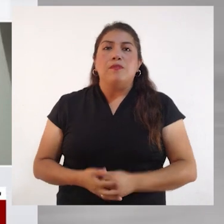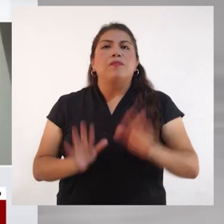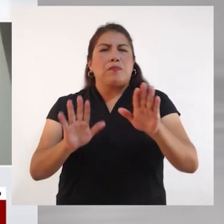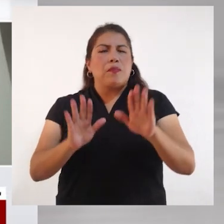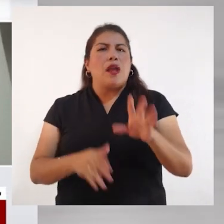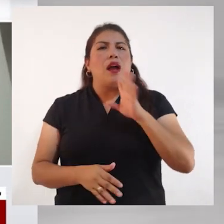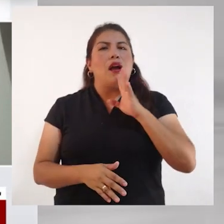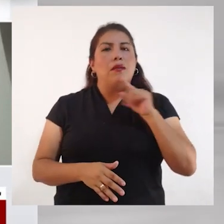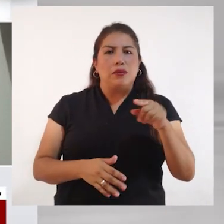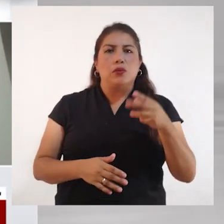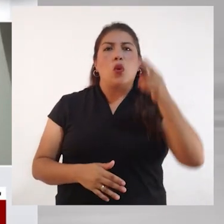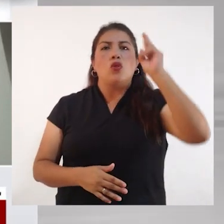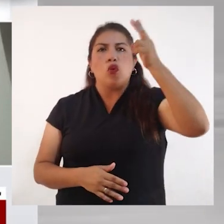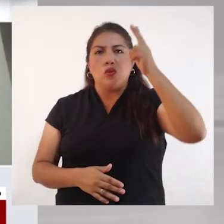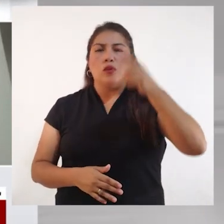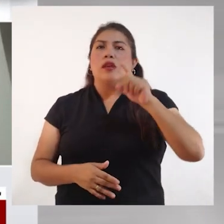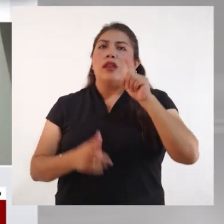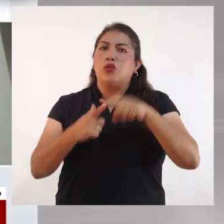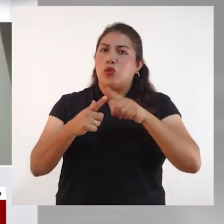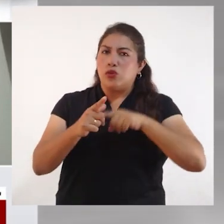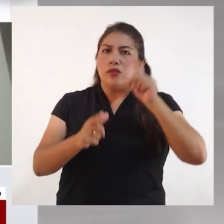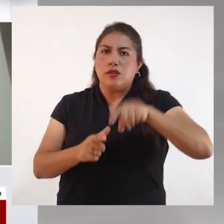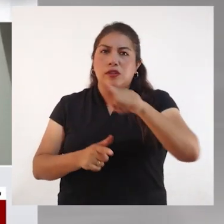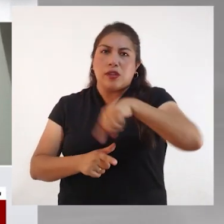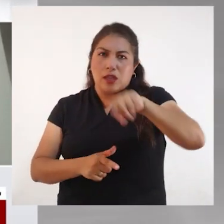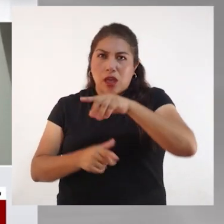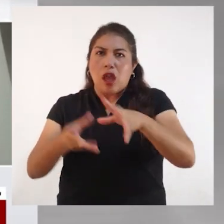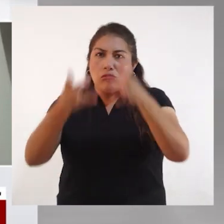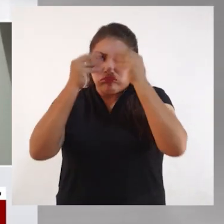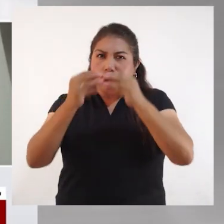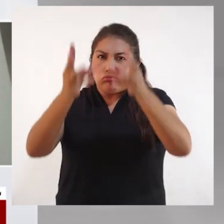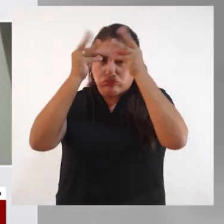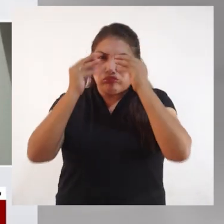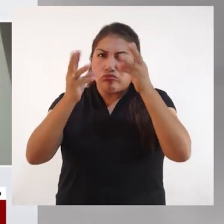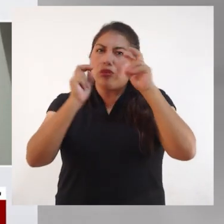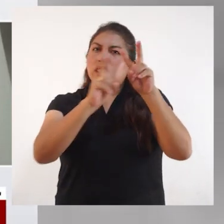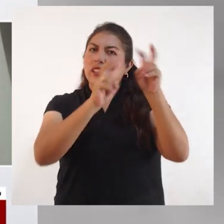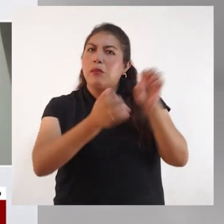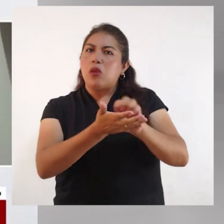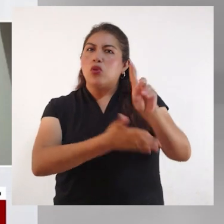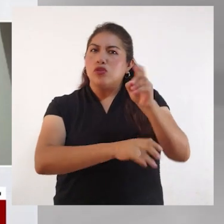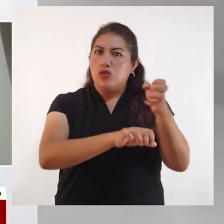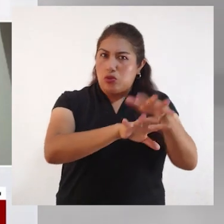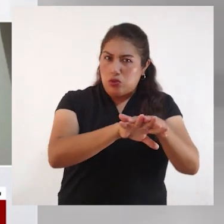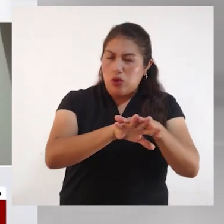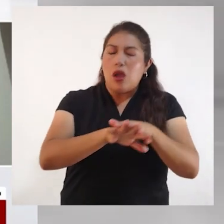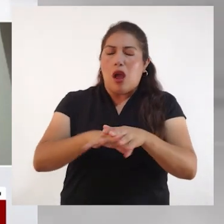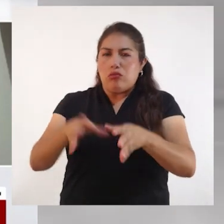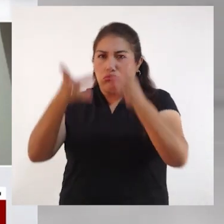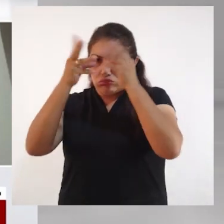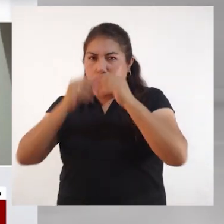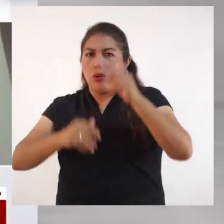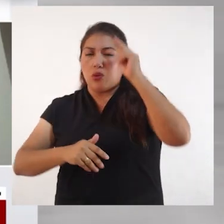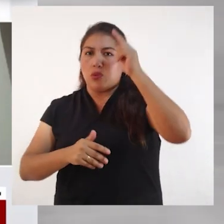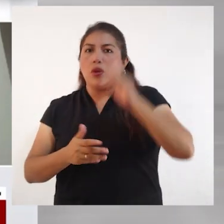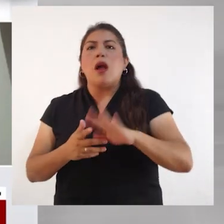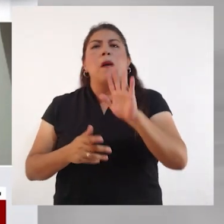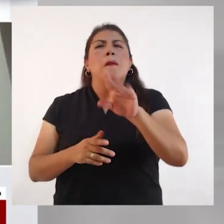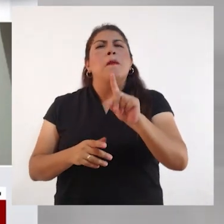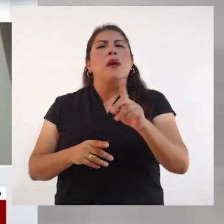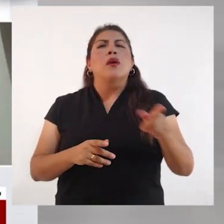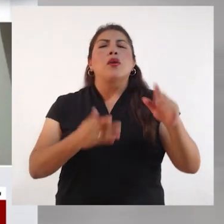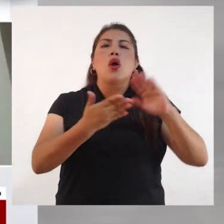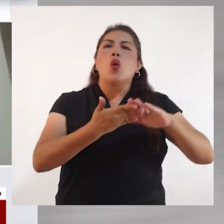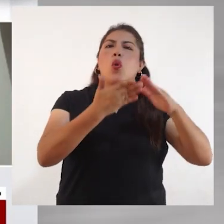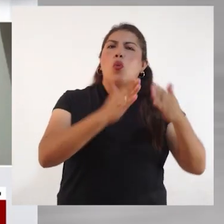habla de los docentes y que estos tienen que recibir las capacitaciones en relación a la educación inclusiva. Pero, ¿qué podemos